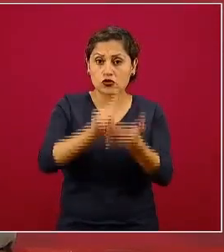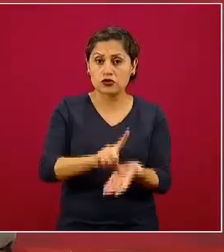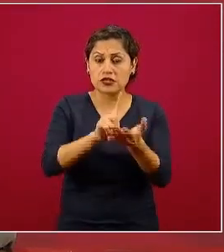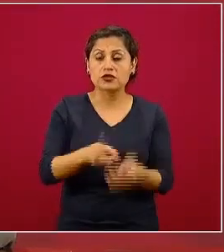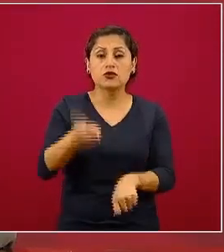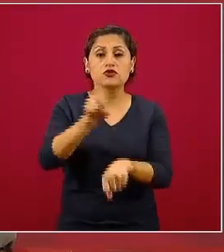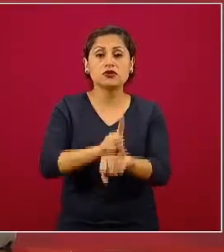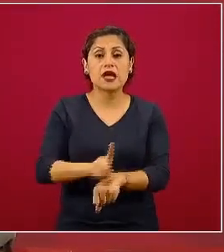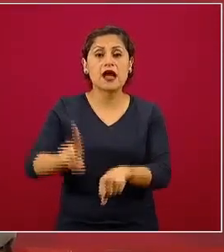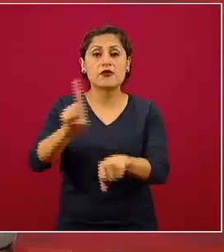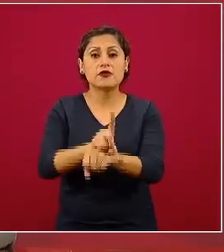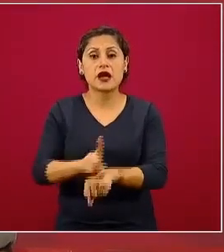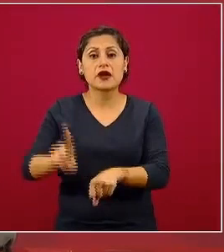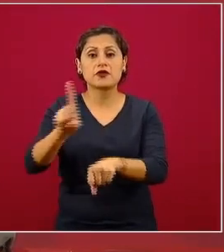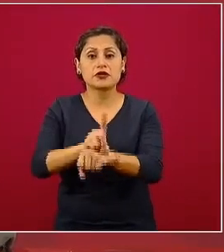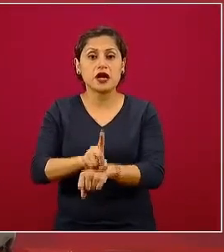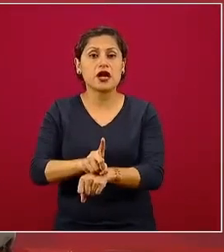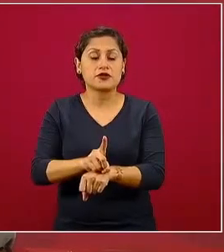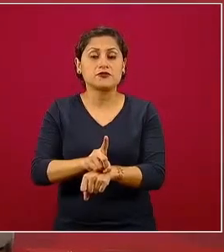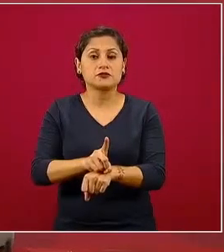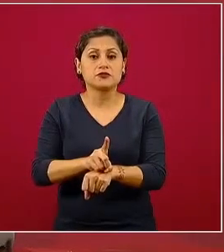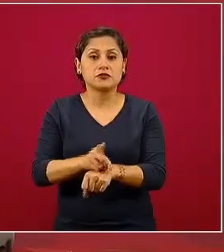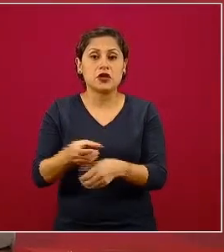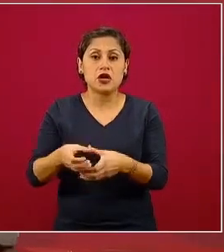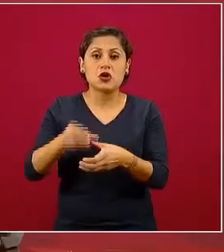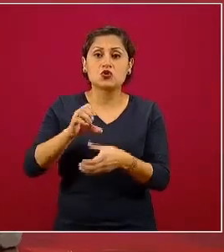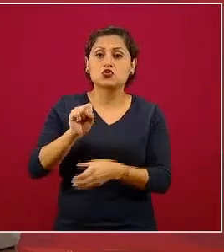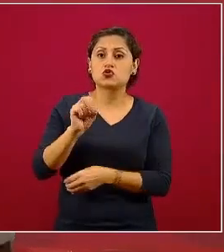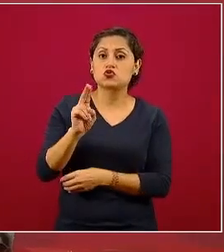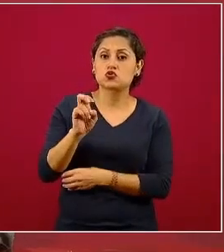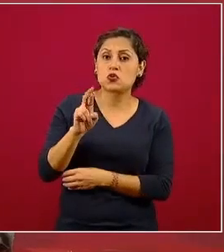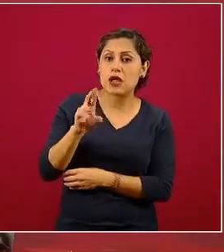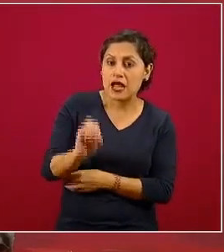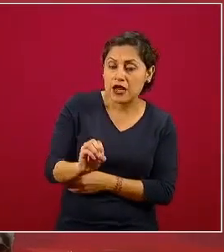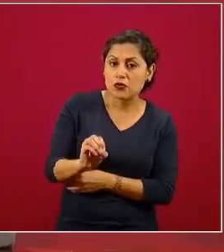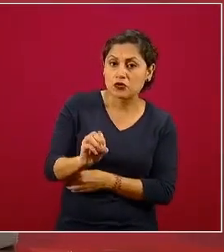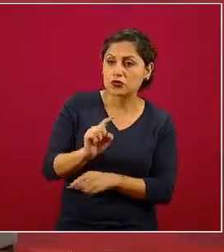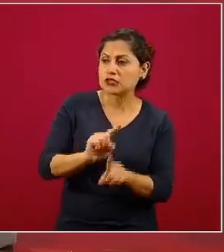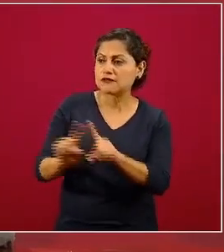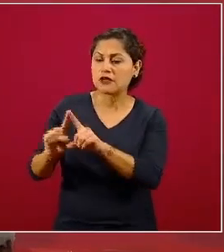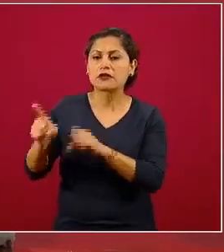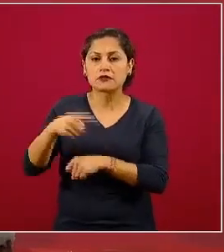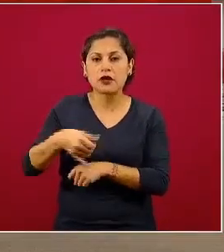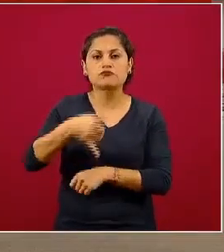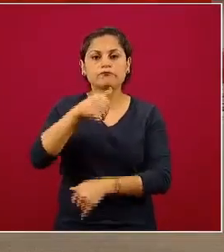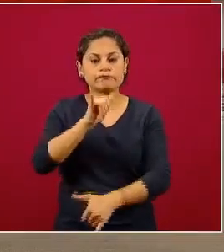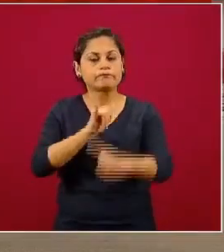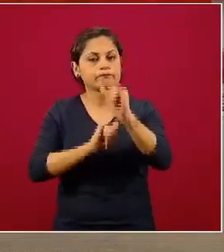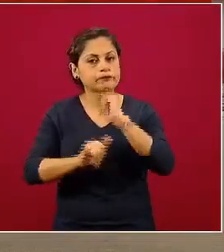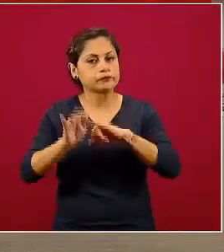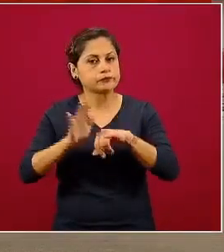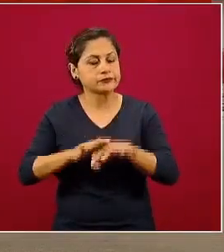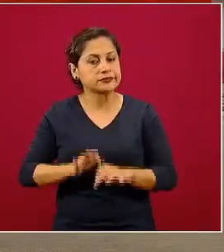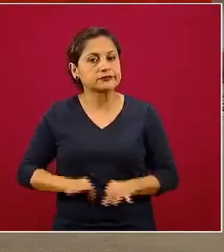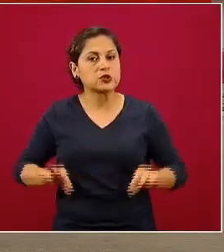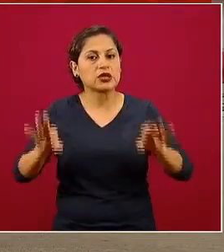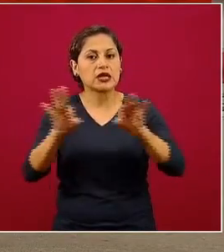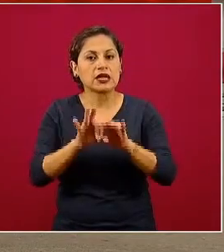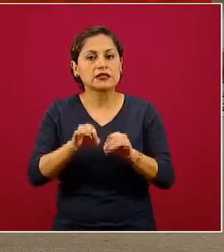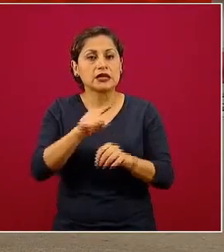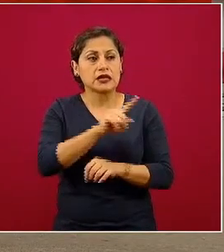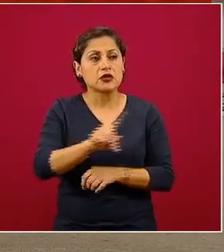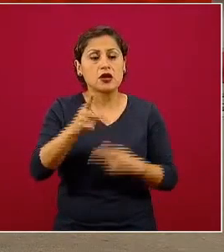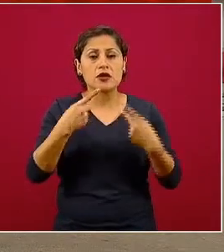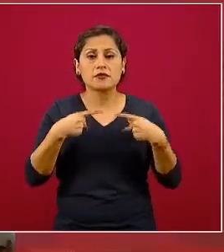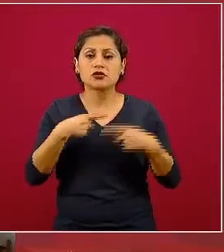día, si es posible, incluso con electrolitos orales, vida suero oral, es muy importante que las personas se hidraten muy